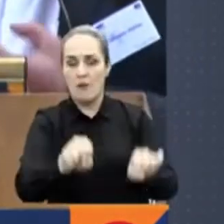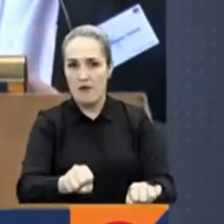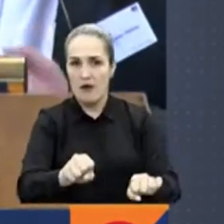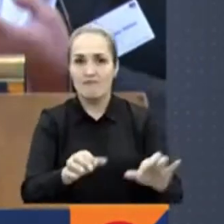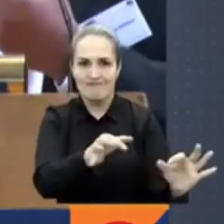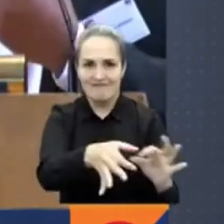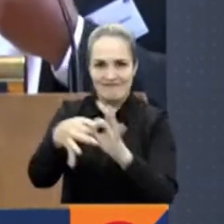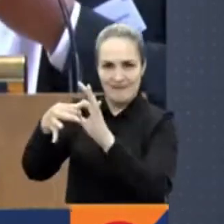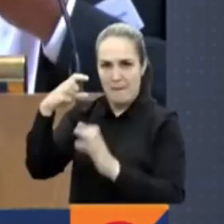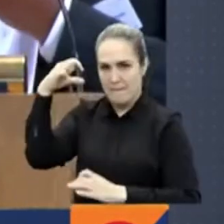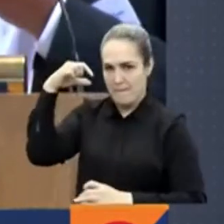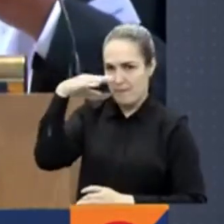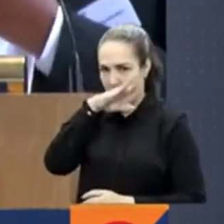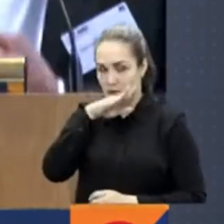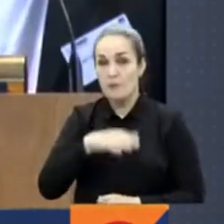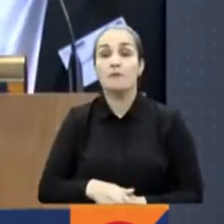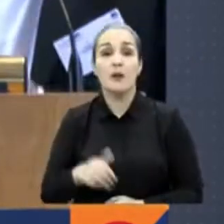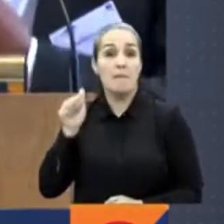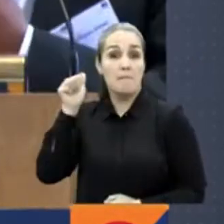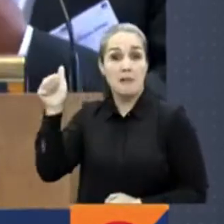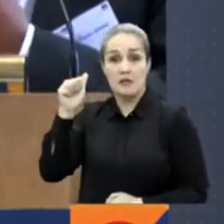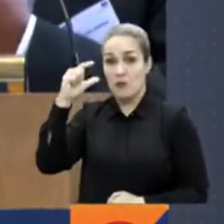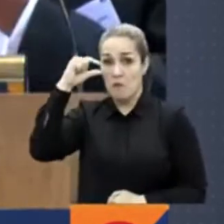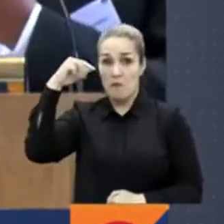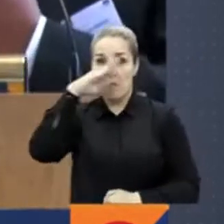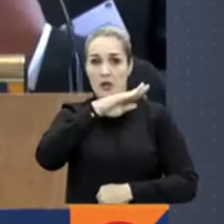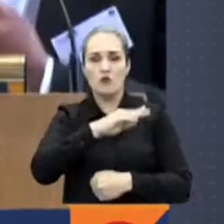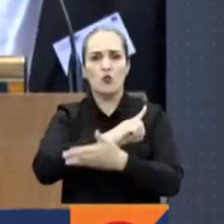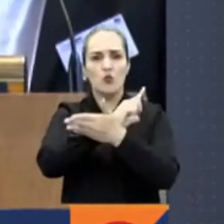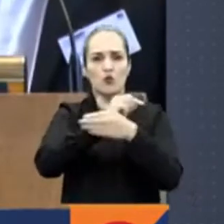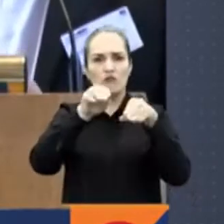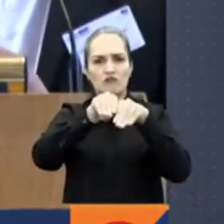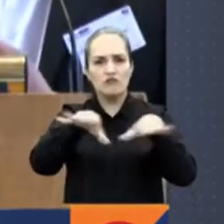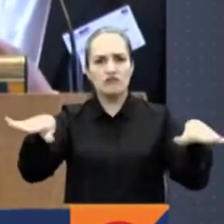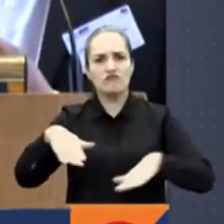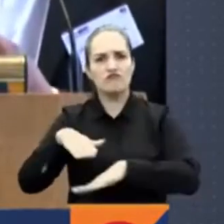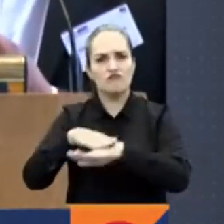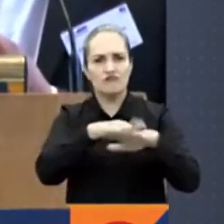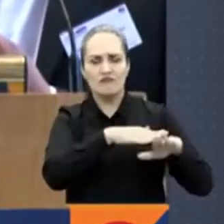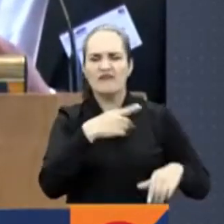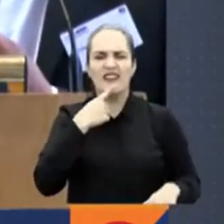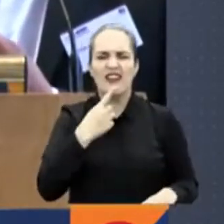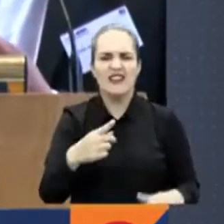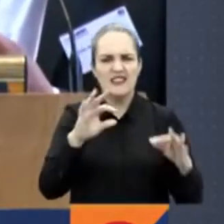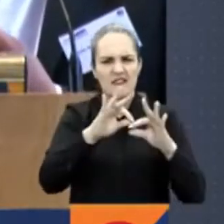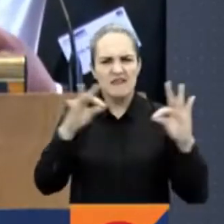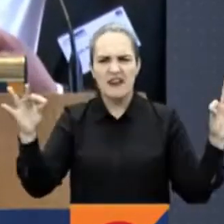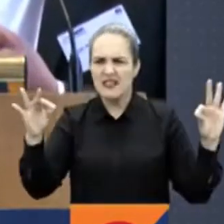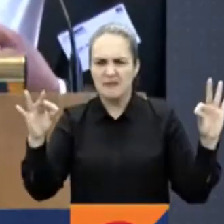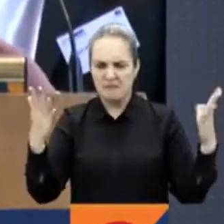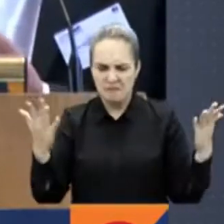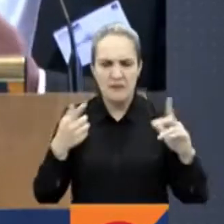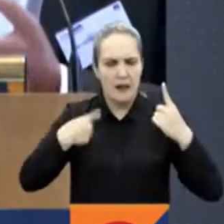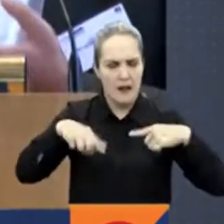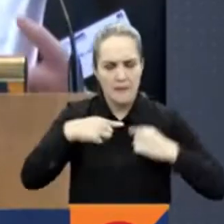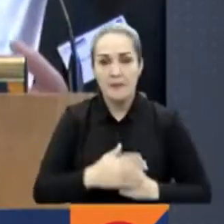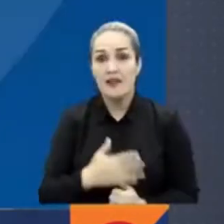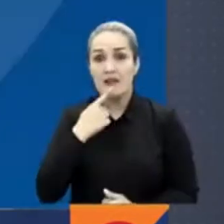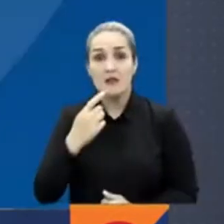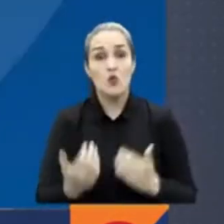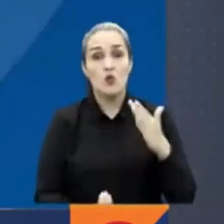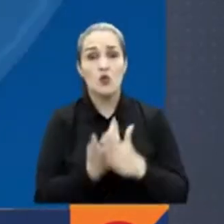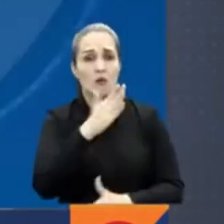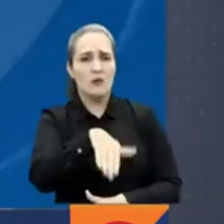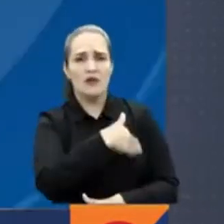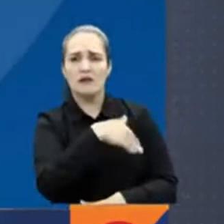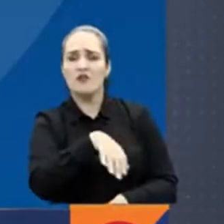anuncio lo hizo el mismo presidente electo Gustavo Petro a través de su cuenta de Twitter, donde escribió lo siguiente, abro comillas, nuestro ministro de Defensa será